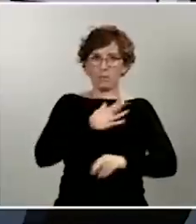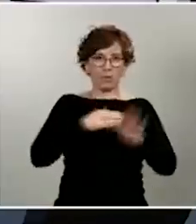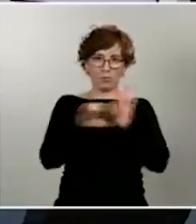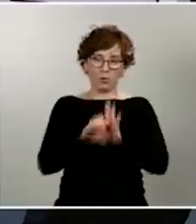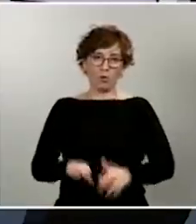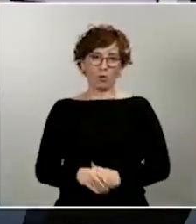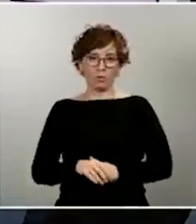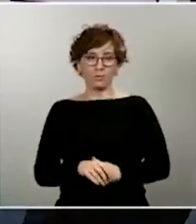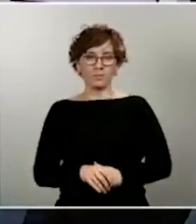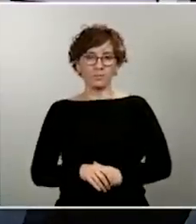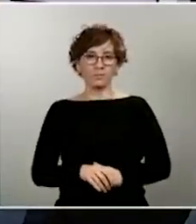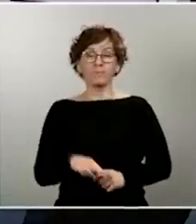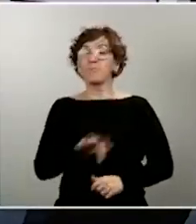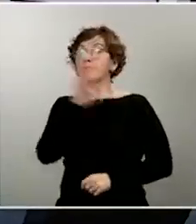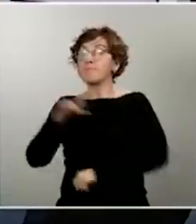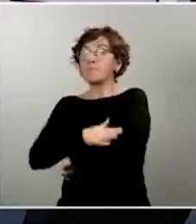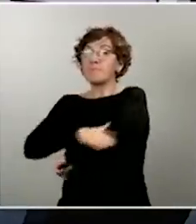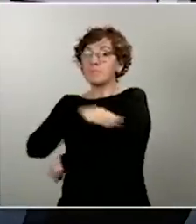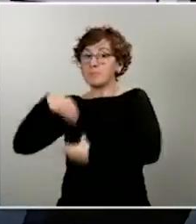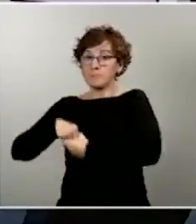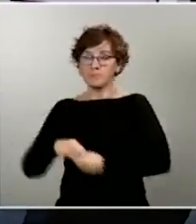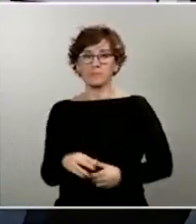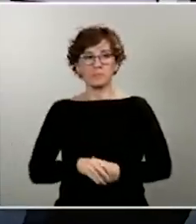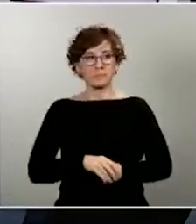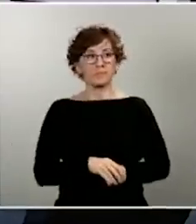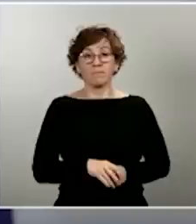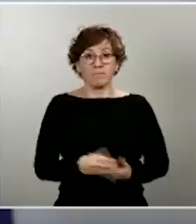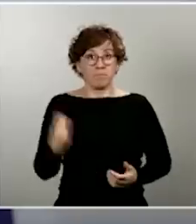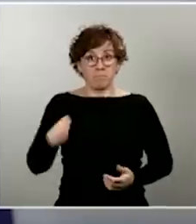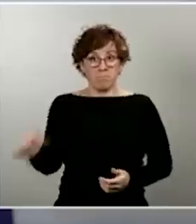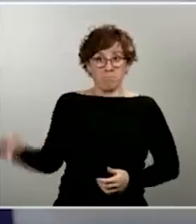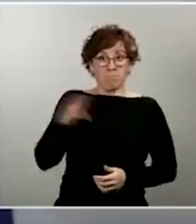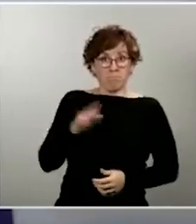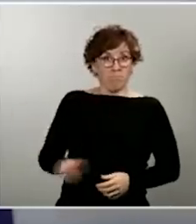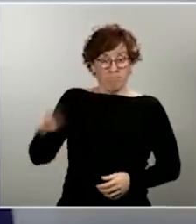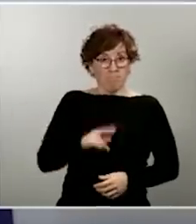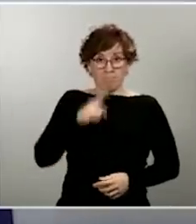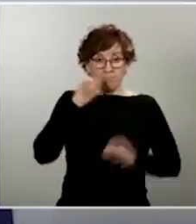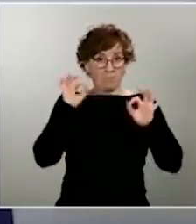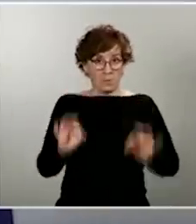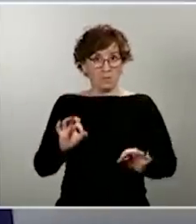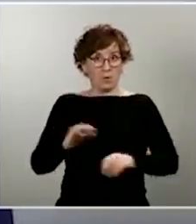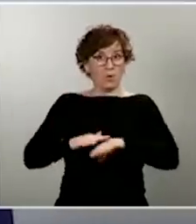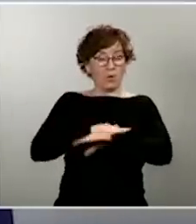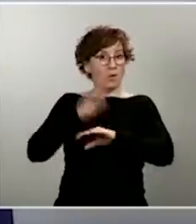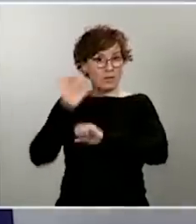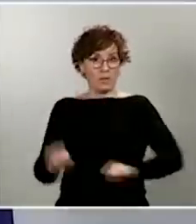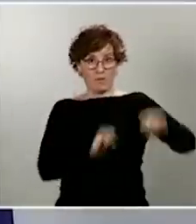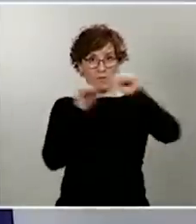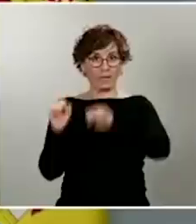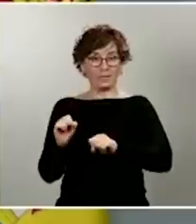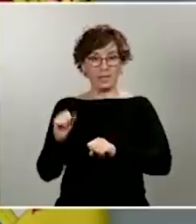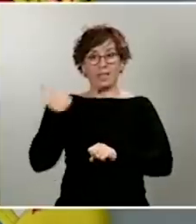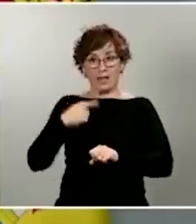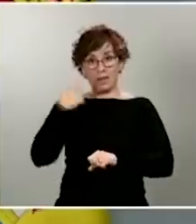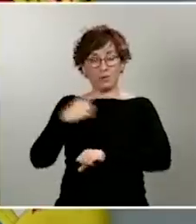Ministro Marrasca. Ratificar lo que ha dicho la ministra de Defensa en esos términos y que también lo ha anticipado el ministro de